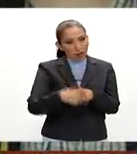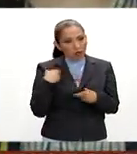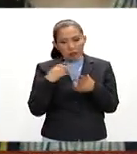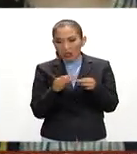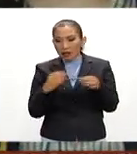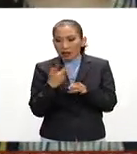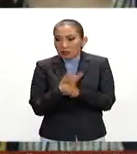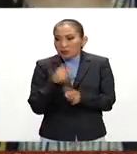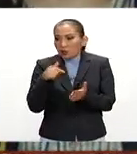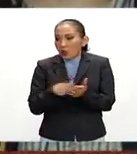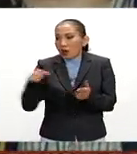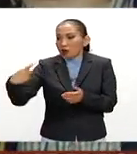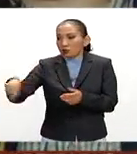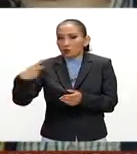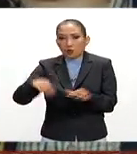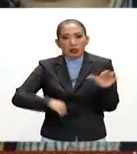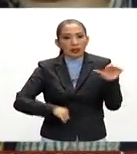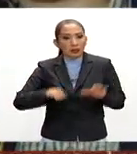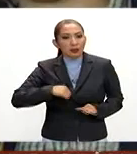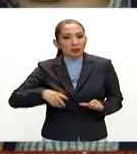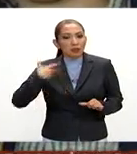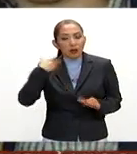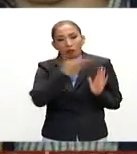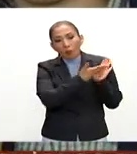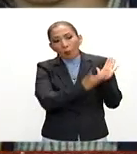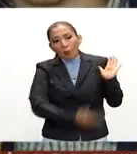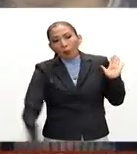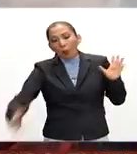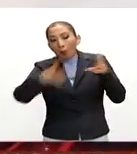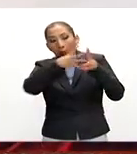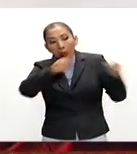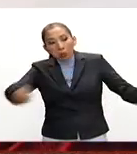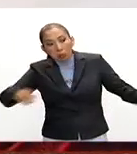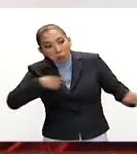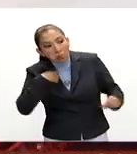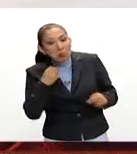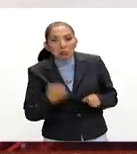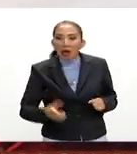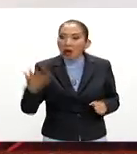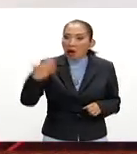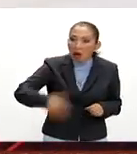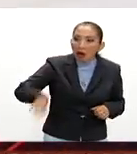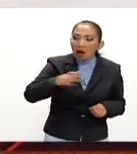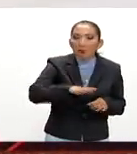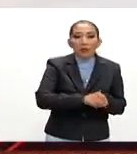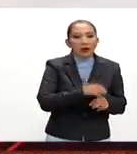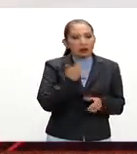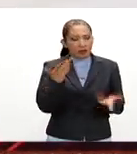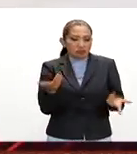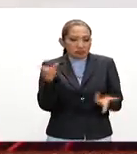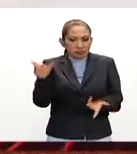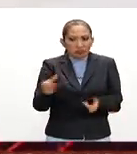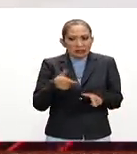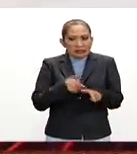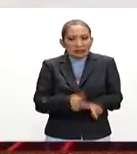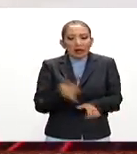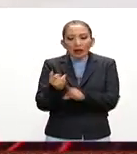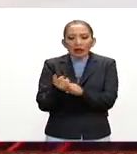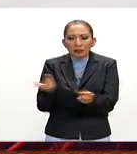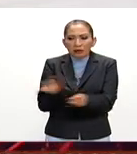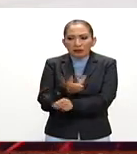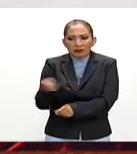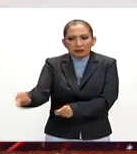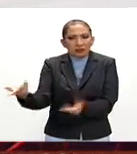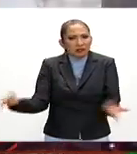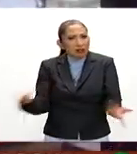detalles de lugares y actividades que realizó durante el periodo que permaneció desaparecido y en búsqueda porque aún bueno pues continúa la investigación